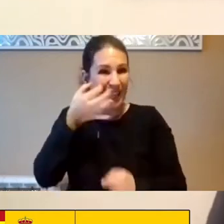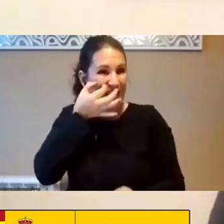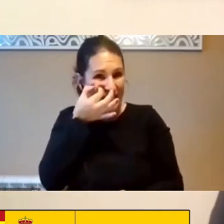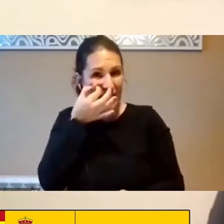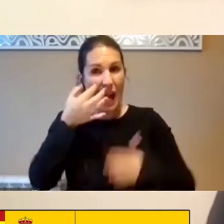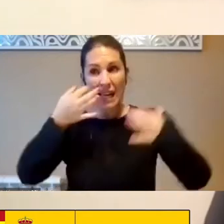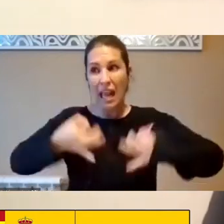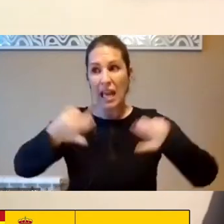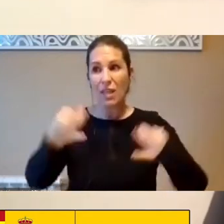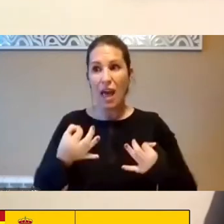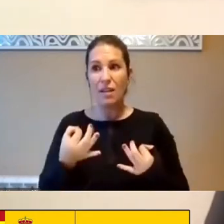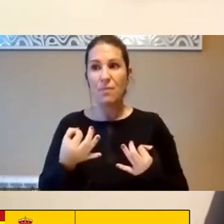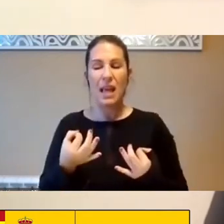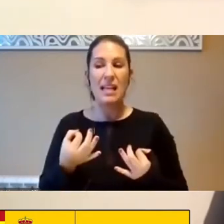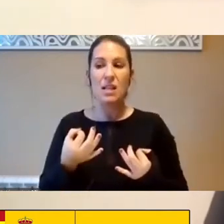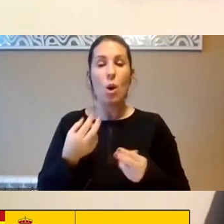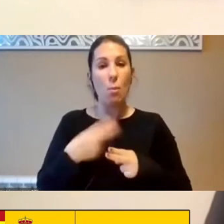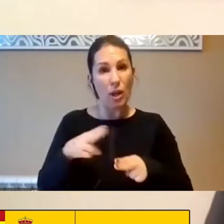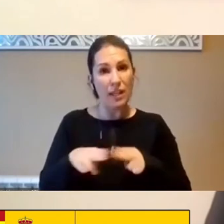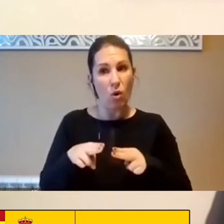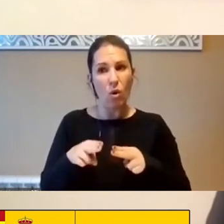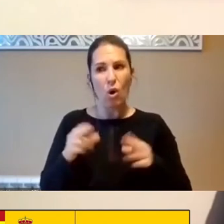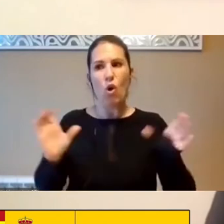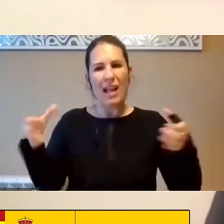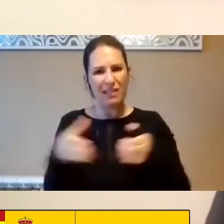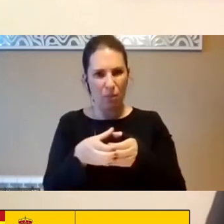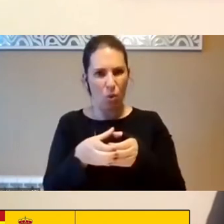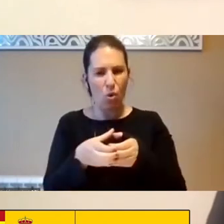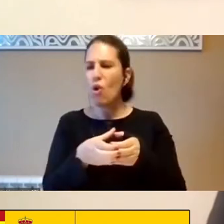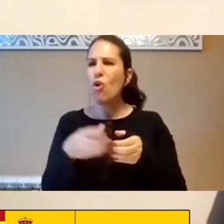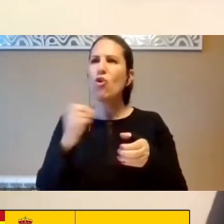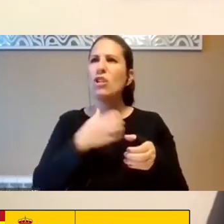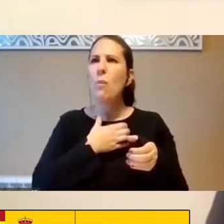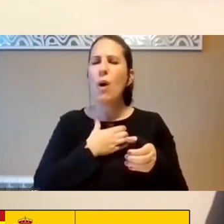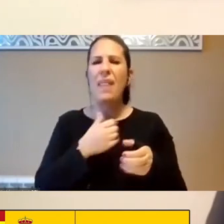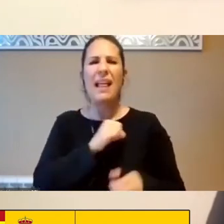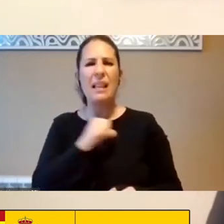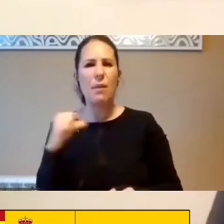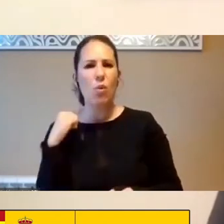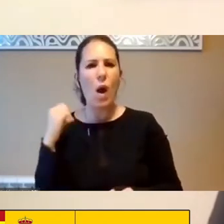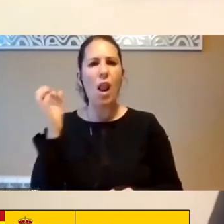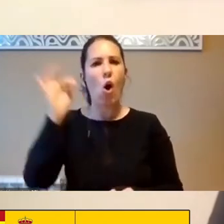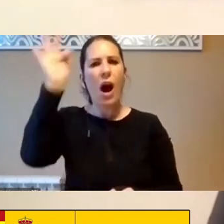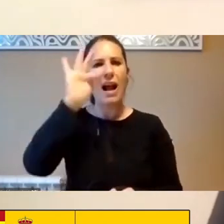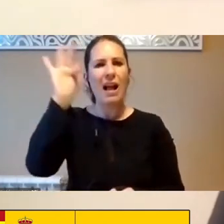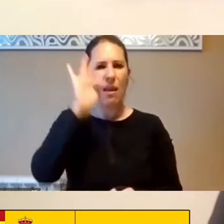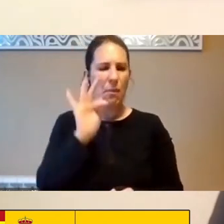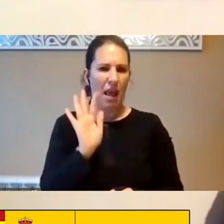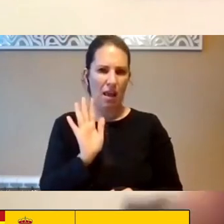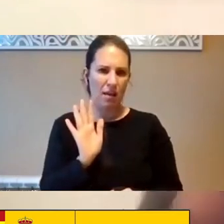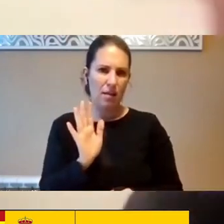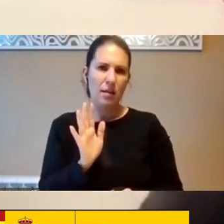Es un Ejercicio Político Colectivo Que No Puede Darse Desde Una Posición Individual O De Academia Lo Que Me Preguntas Pero